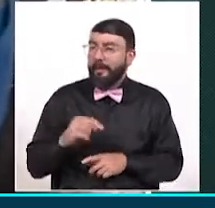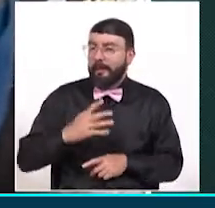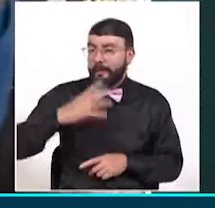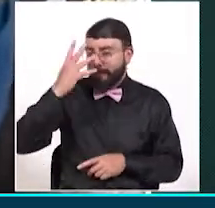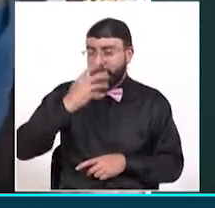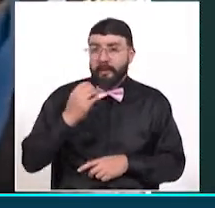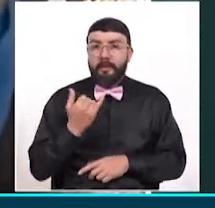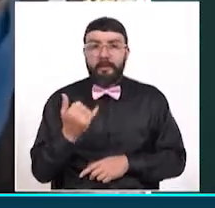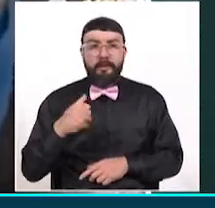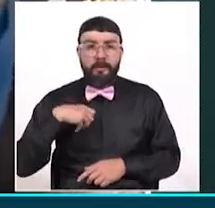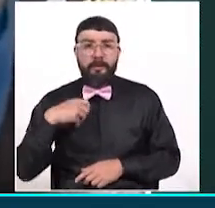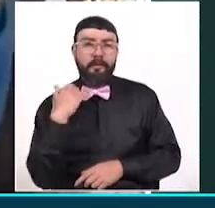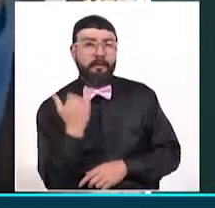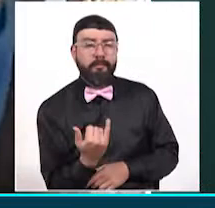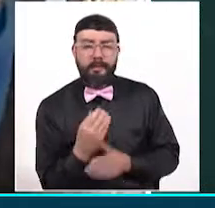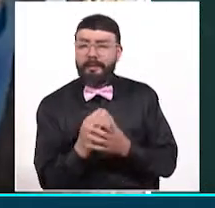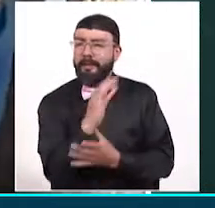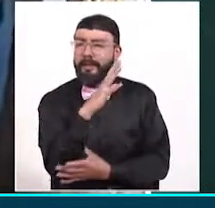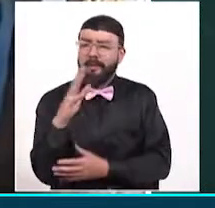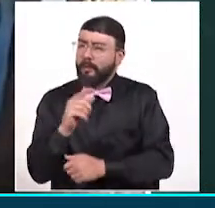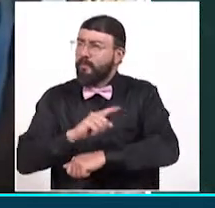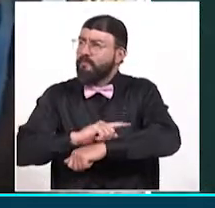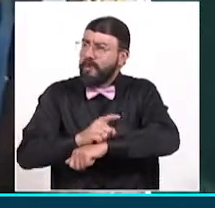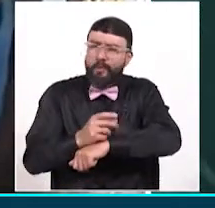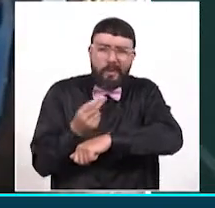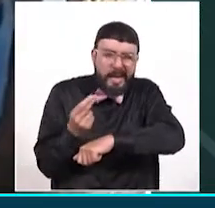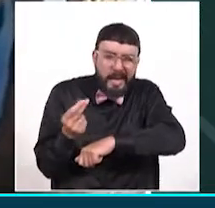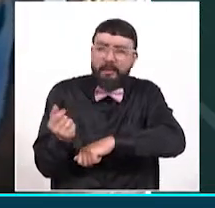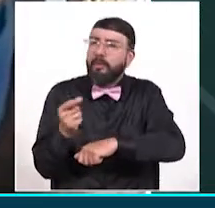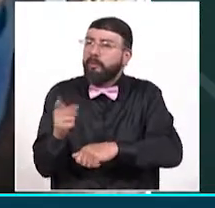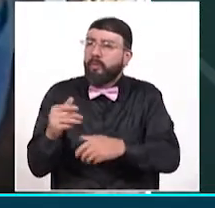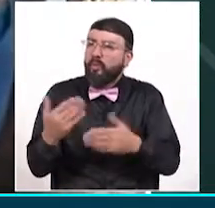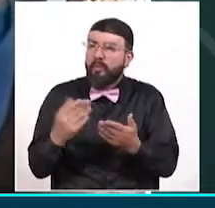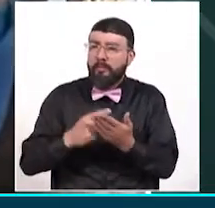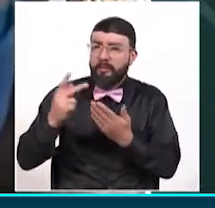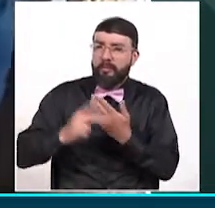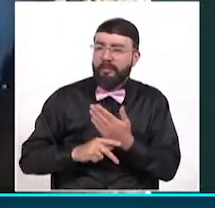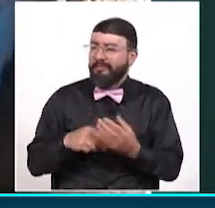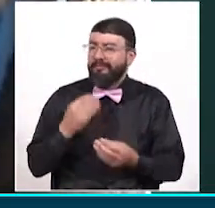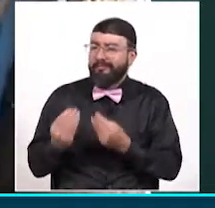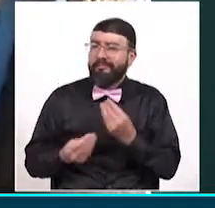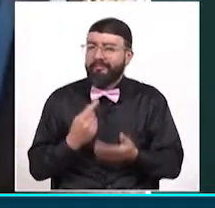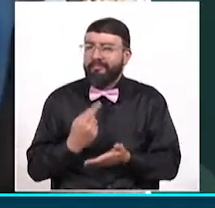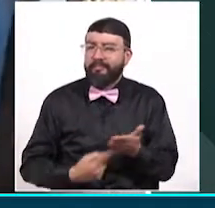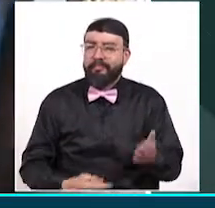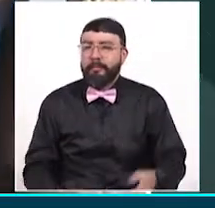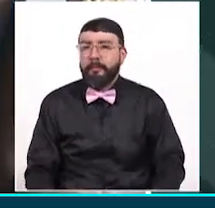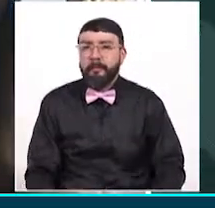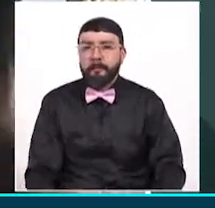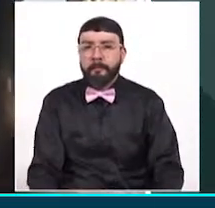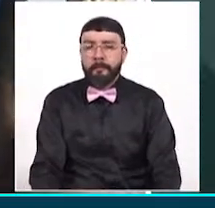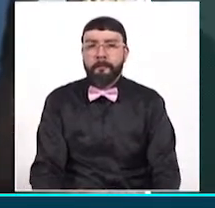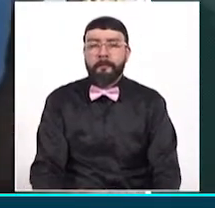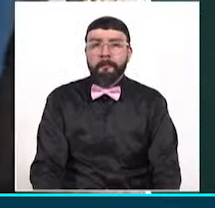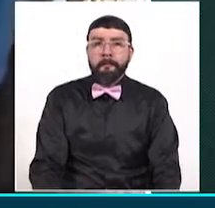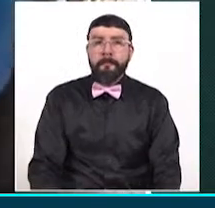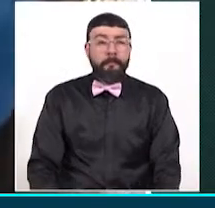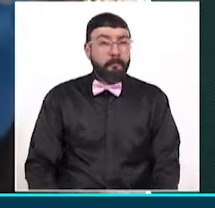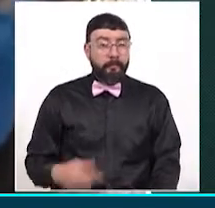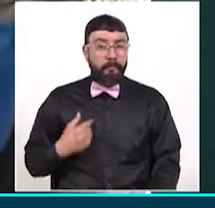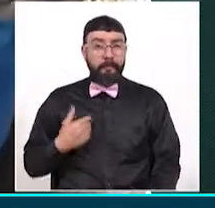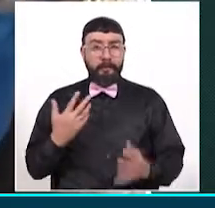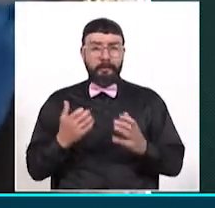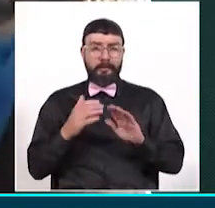Salento, cuéntenos en unos pequeños minutos, cómo es este proyecto, y en qué consiste. Bueno, tengo el gusto de